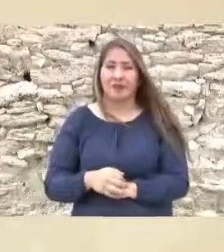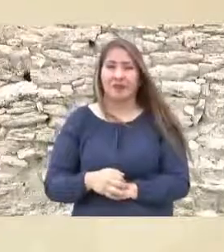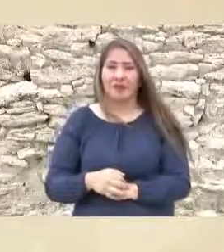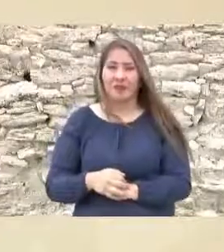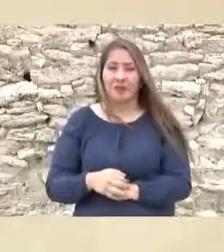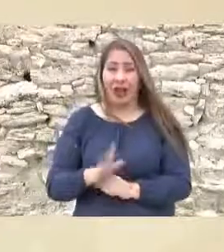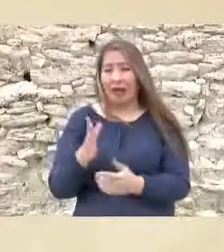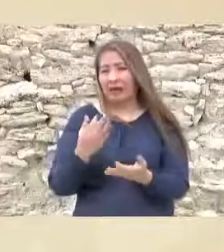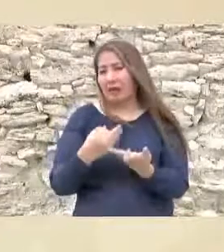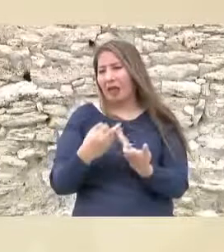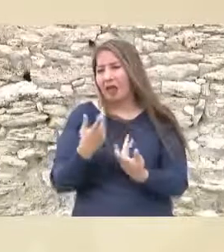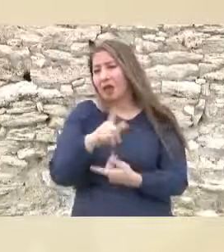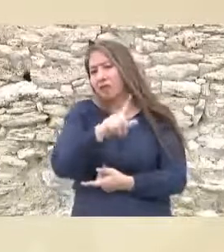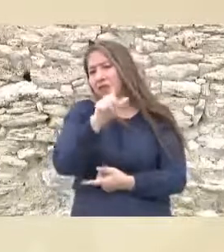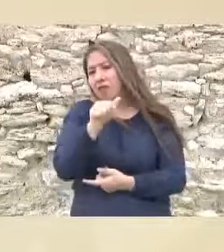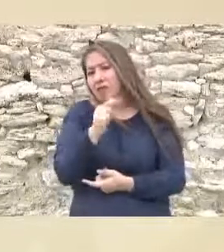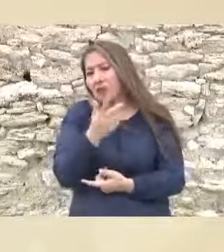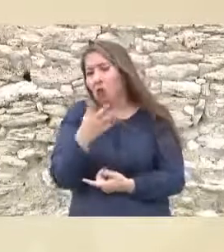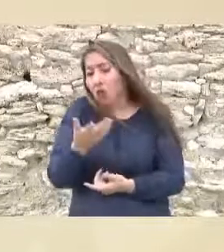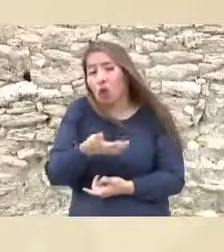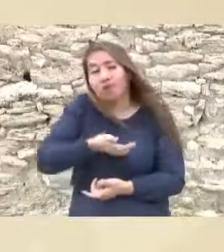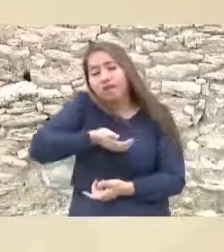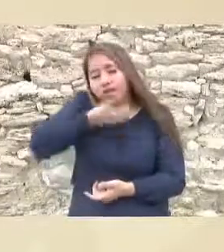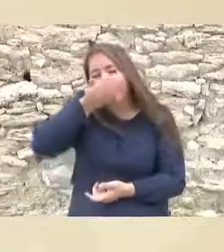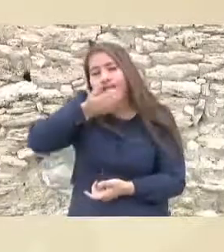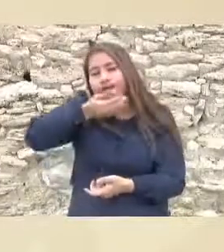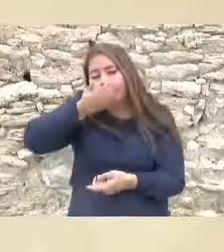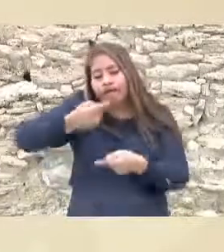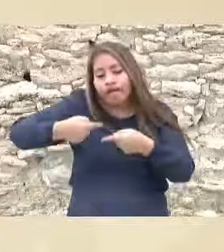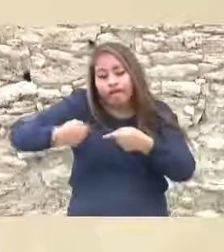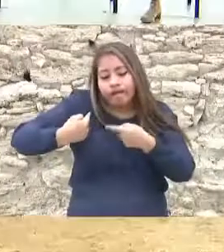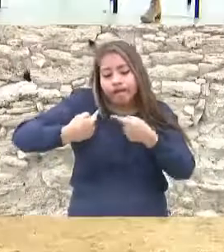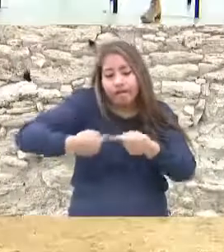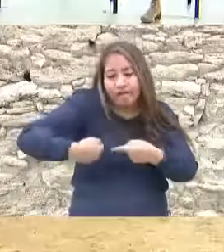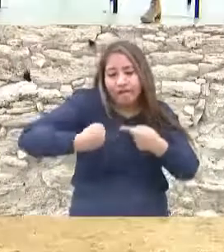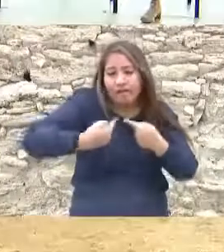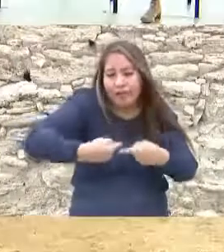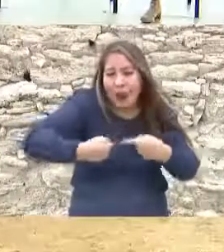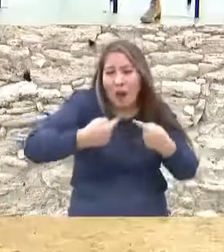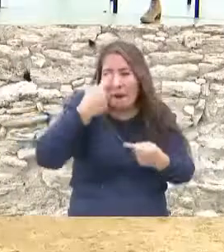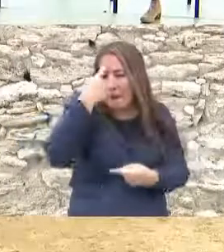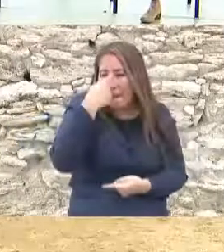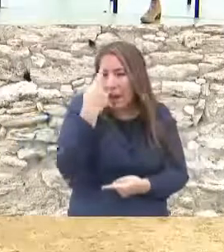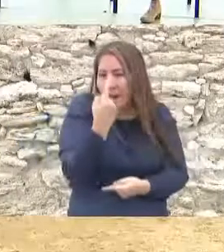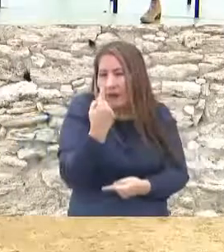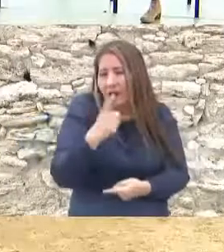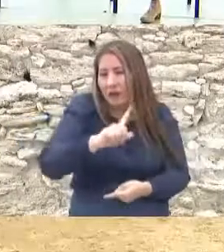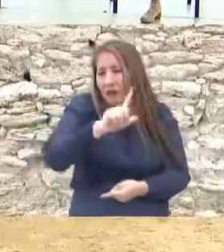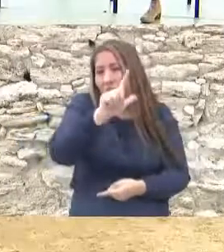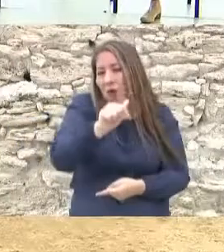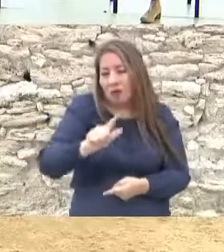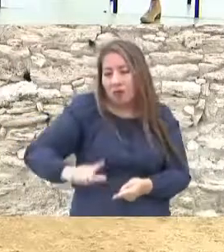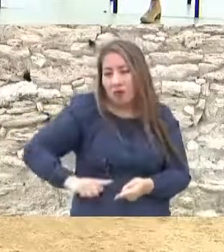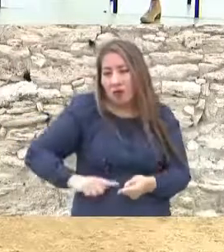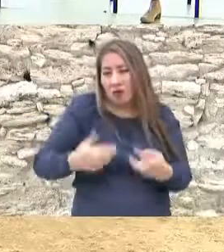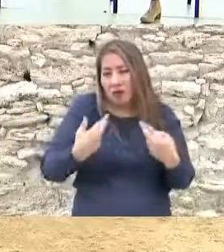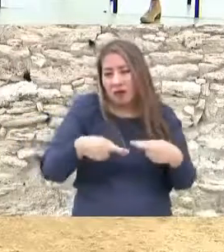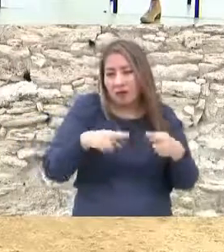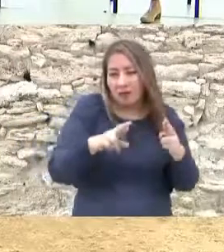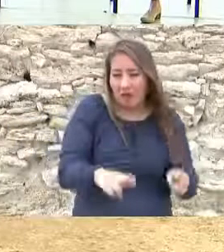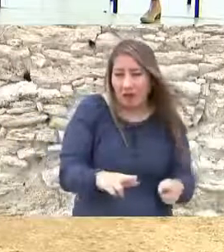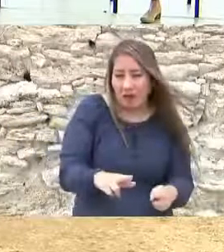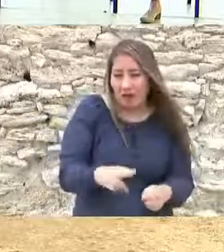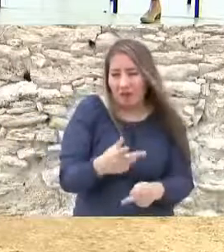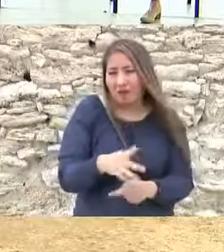ir convirtiendo en costumbre en hábito para que los gobernantes representen al